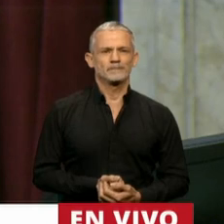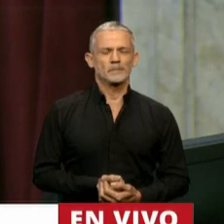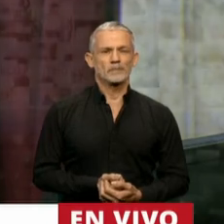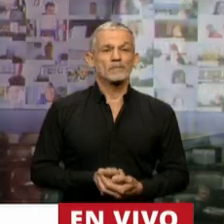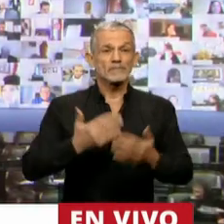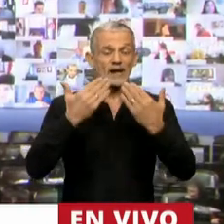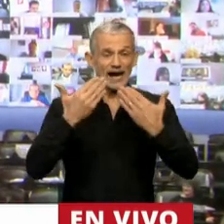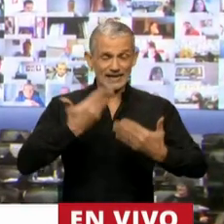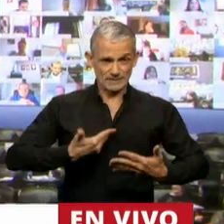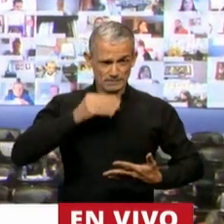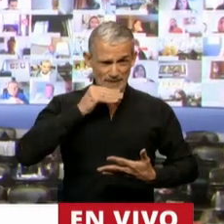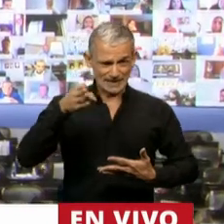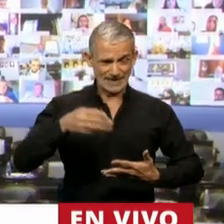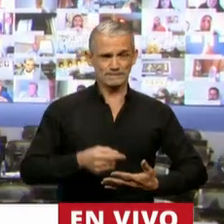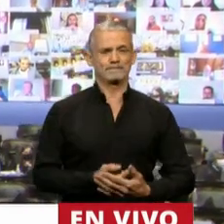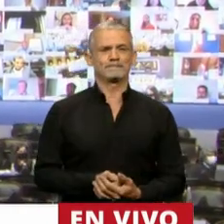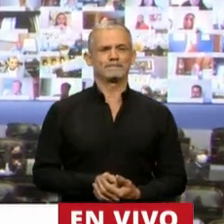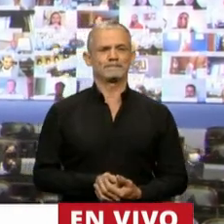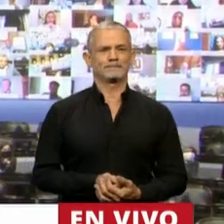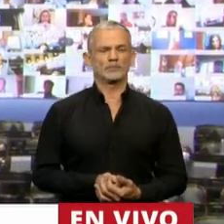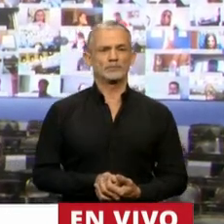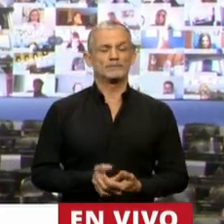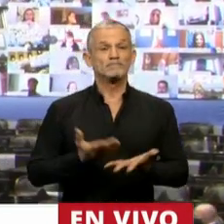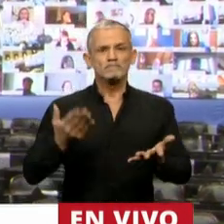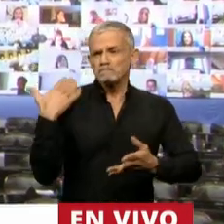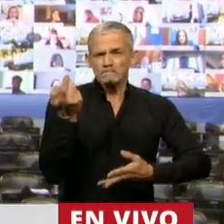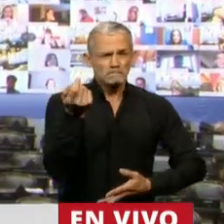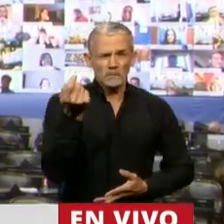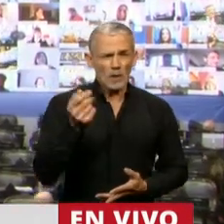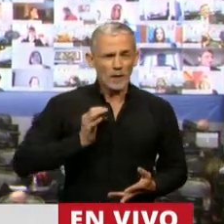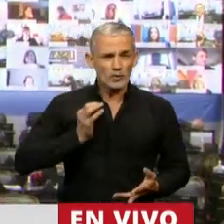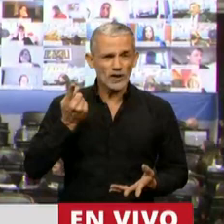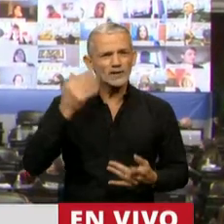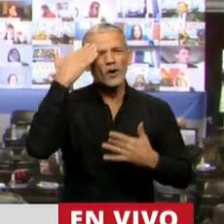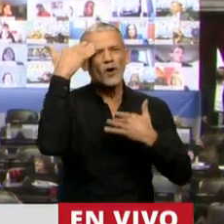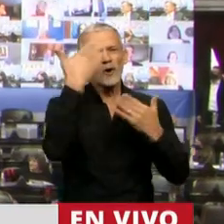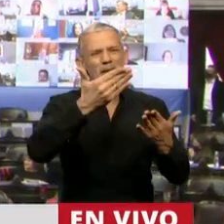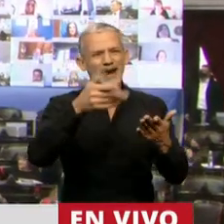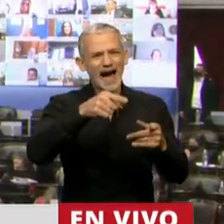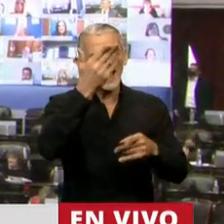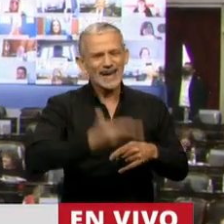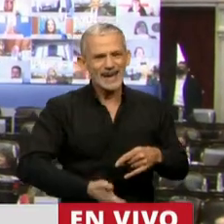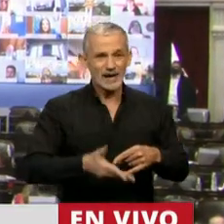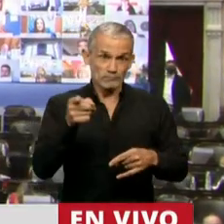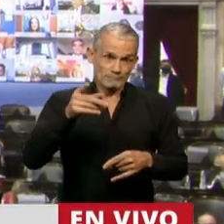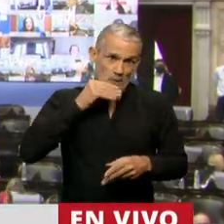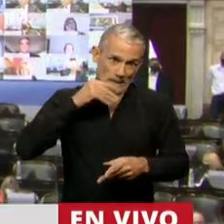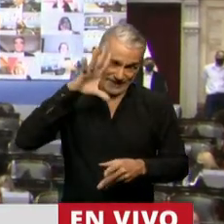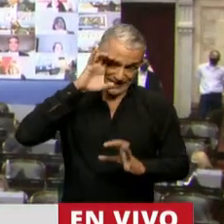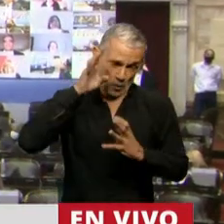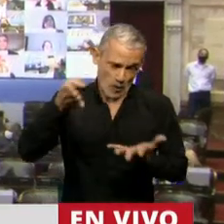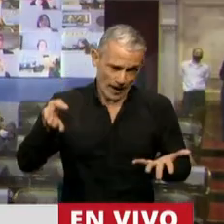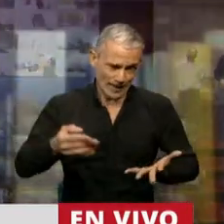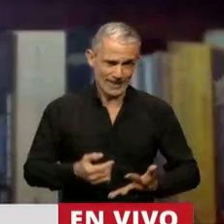Gracias, Presidente. Hace muy pocos años este homenaje, Presidente, y usted lo recuerda,